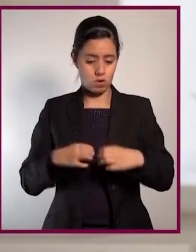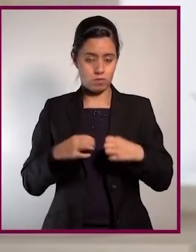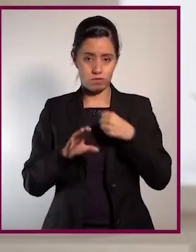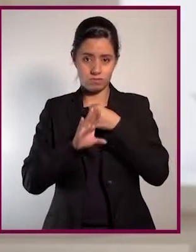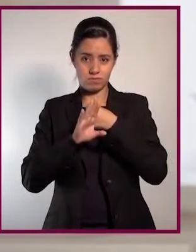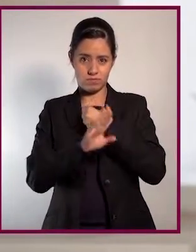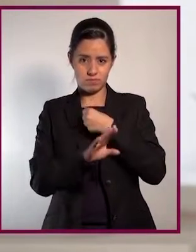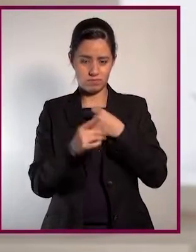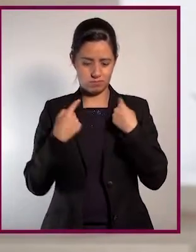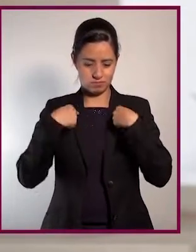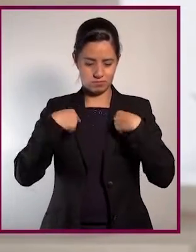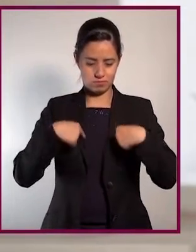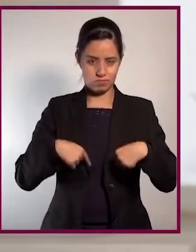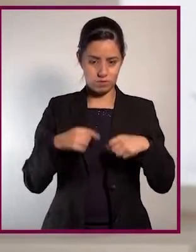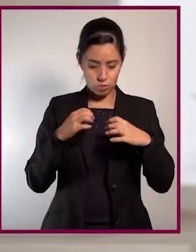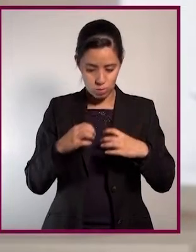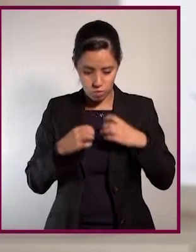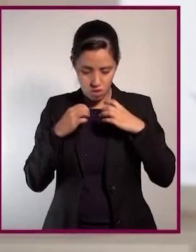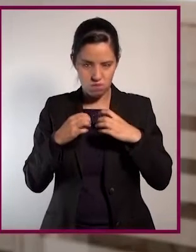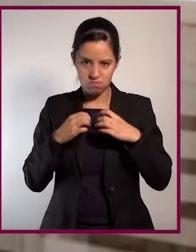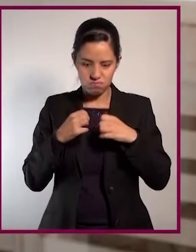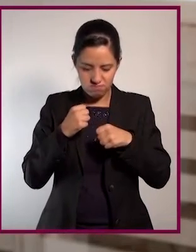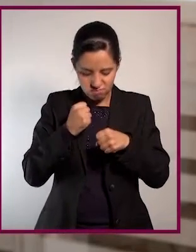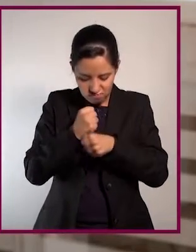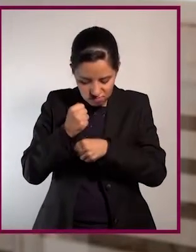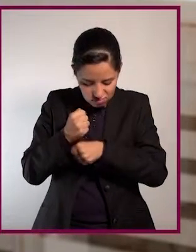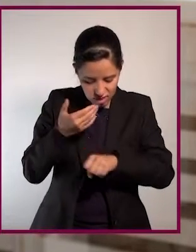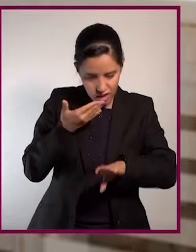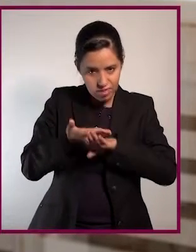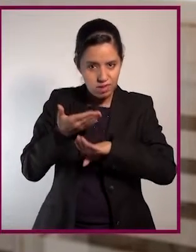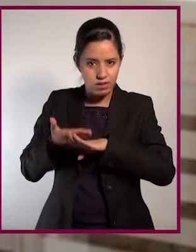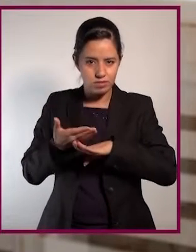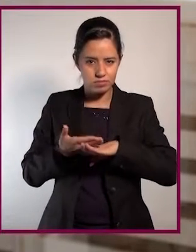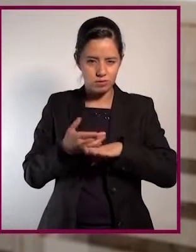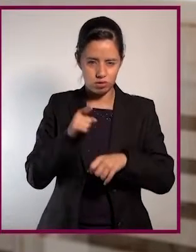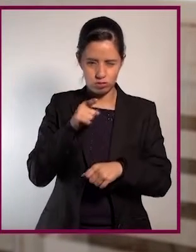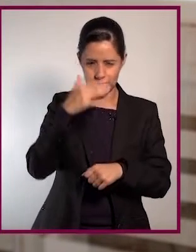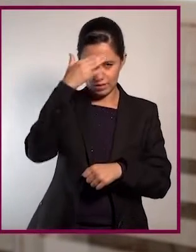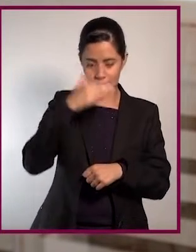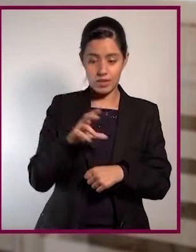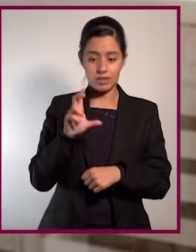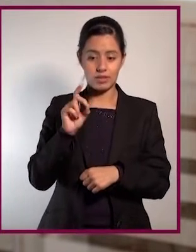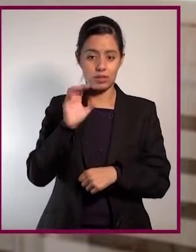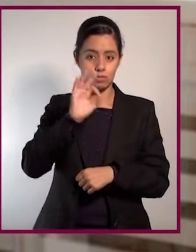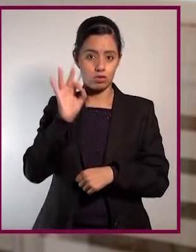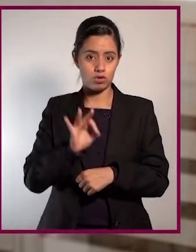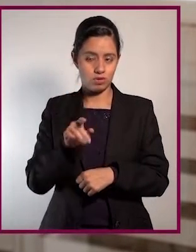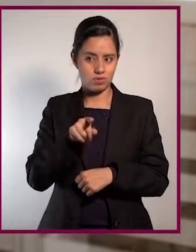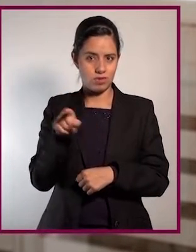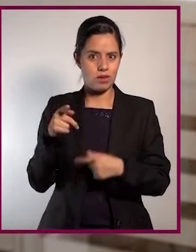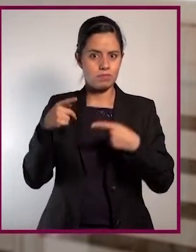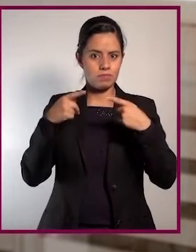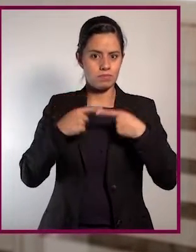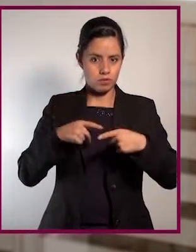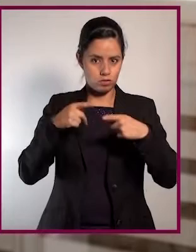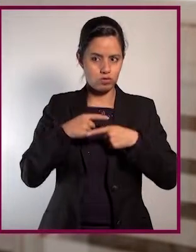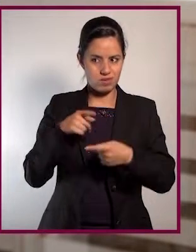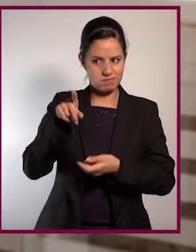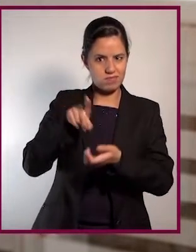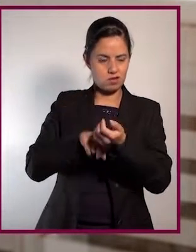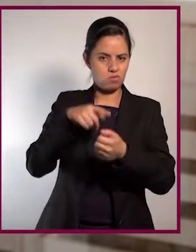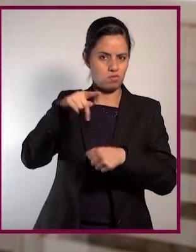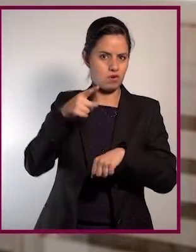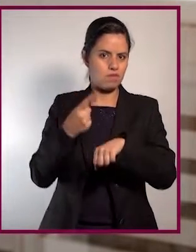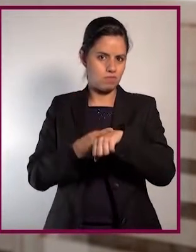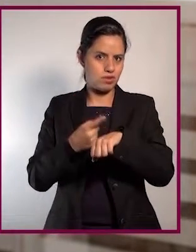afecte a los tejidos que defiende. ¿Sabías que una de cada tres personas tiene alguna enfermedad